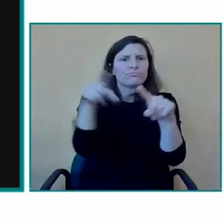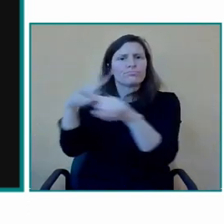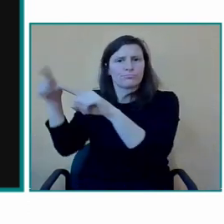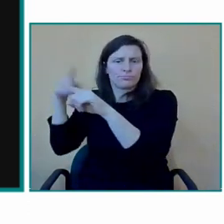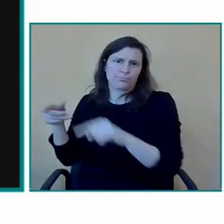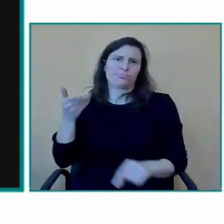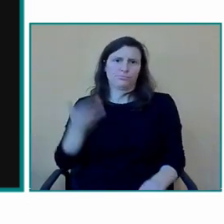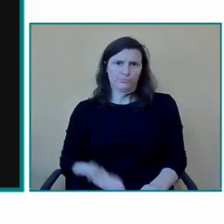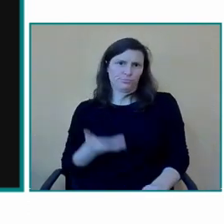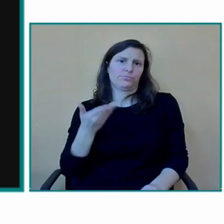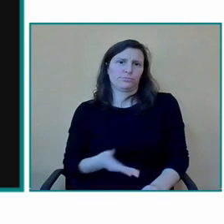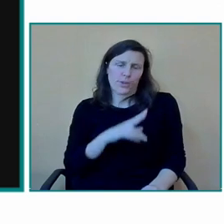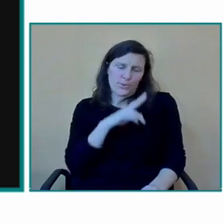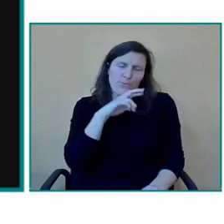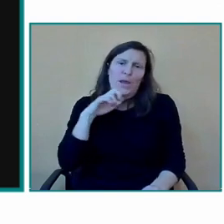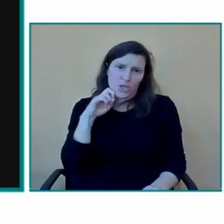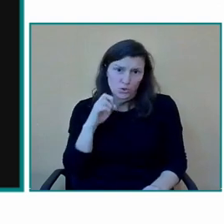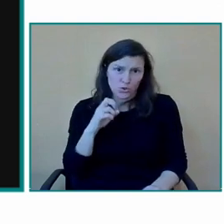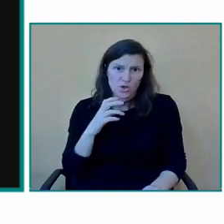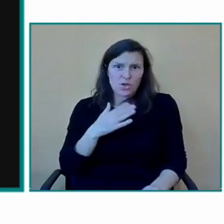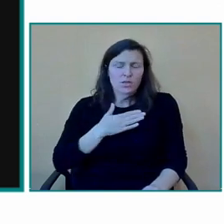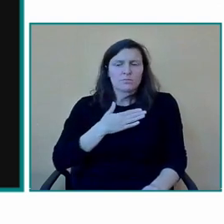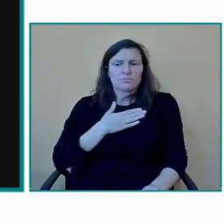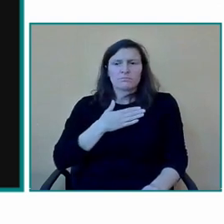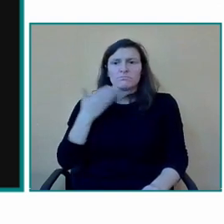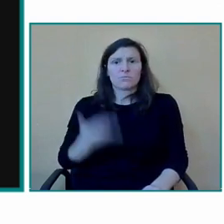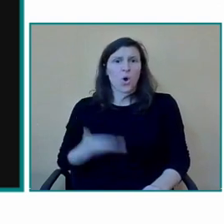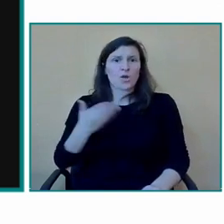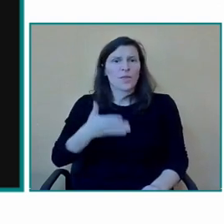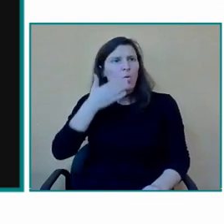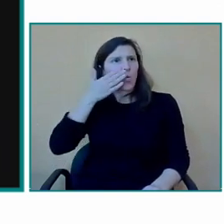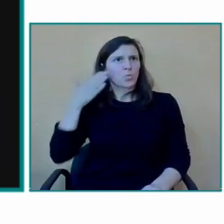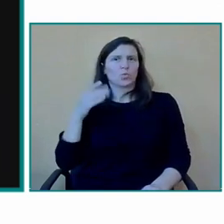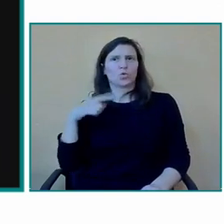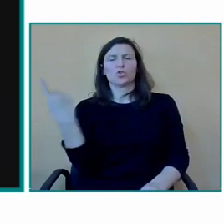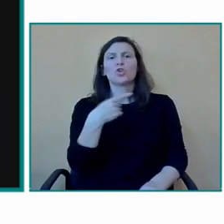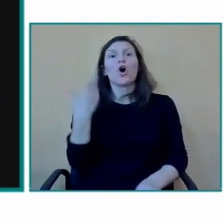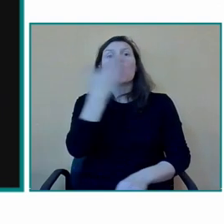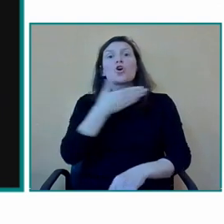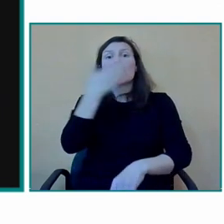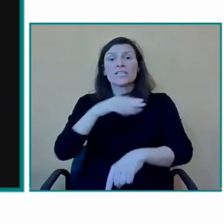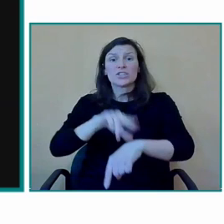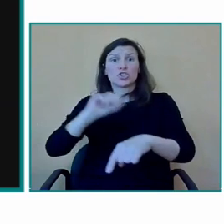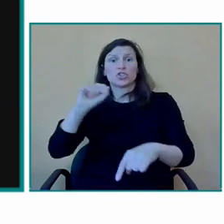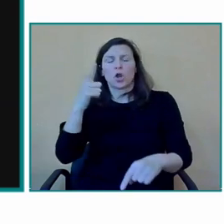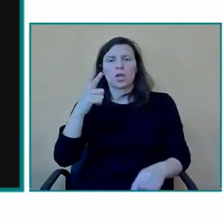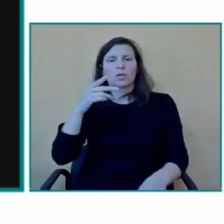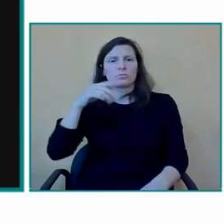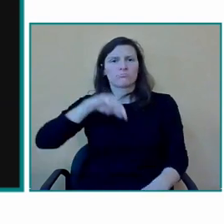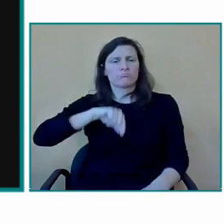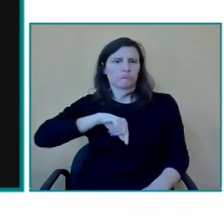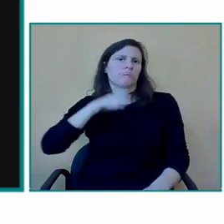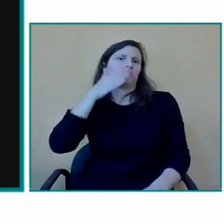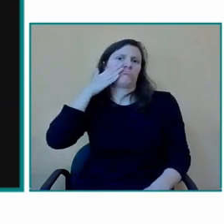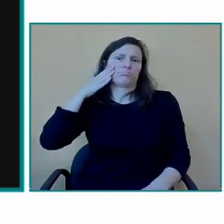tatuado en nuestra piel en nuestro orgullo como centro educativo para